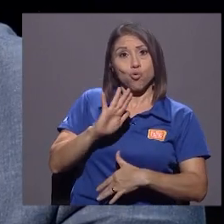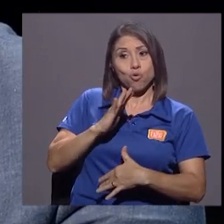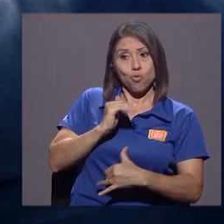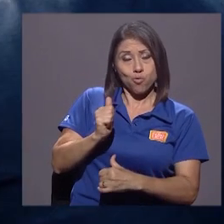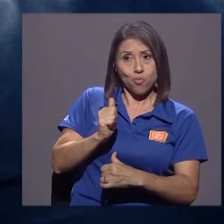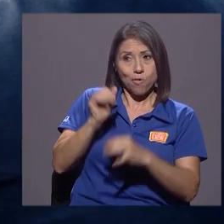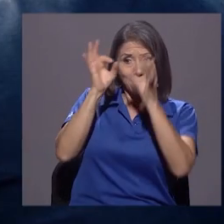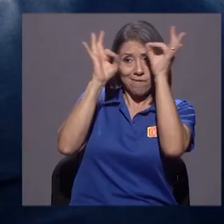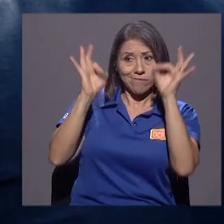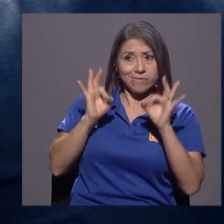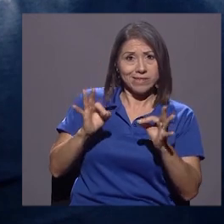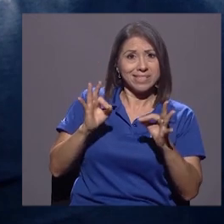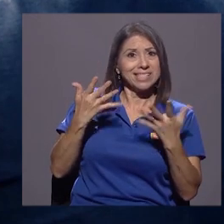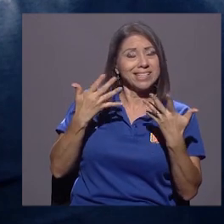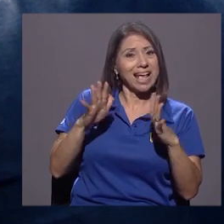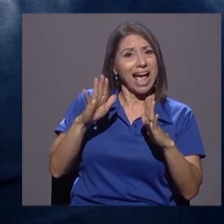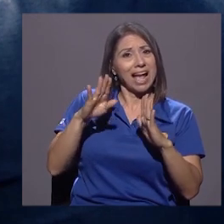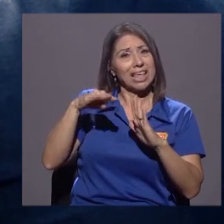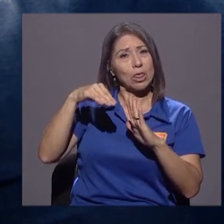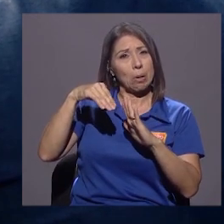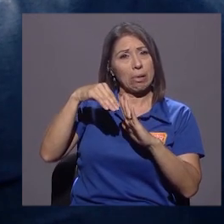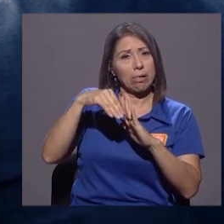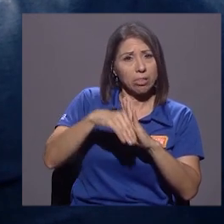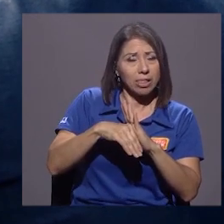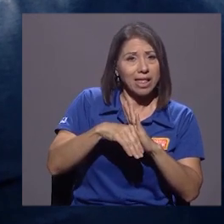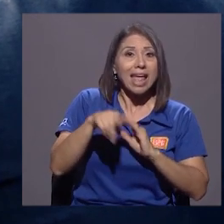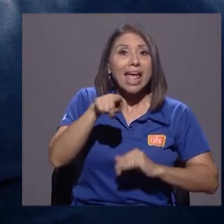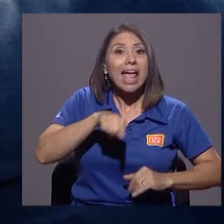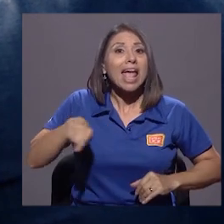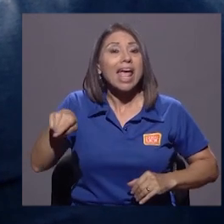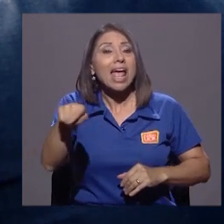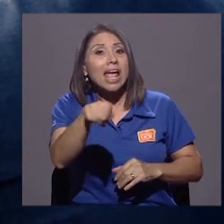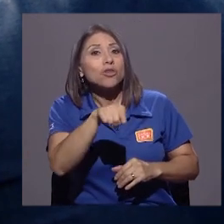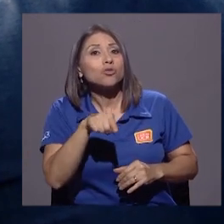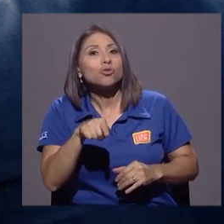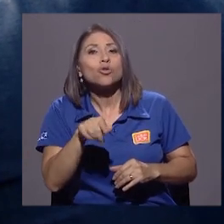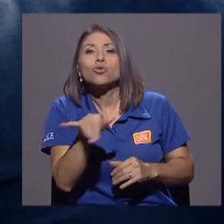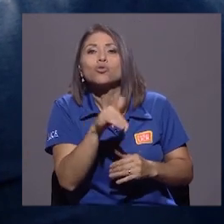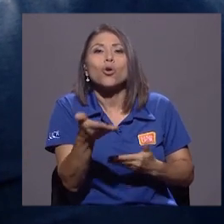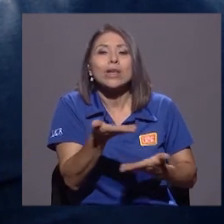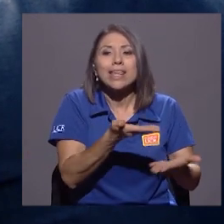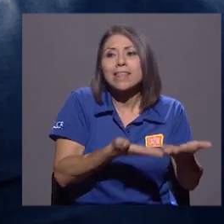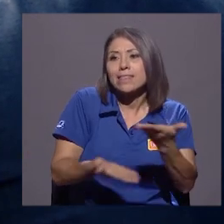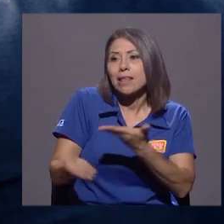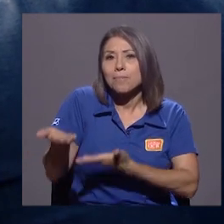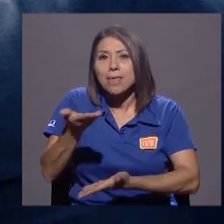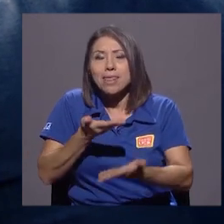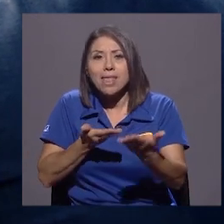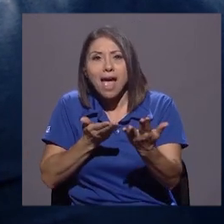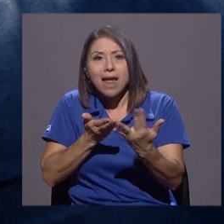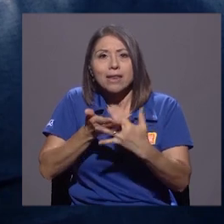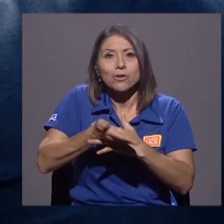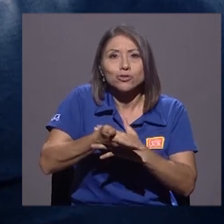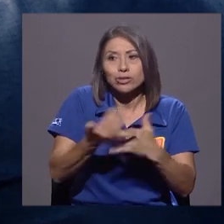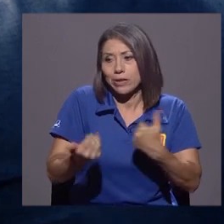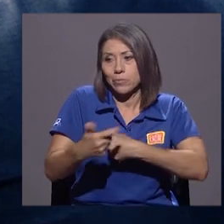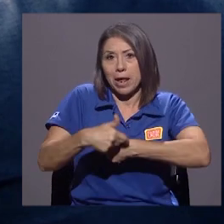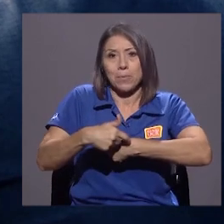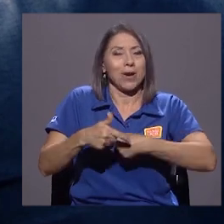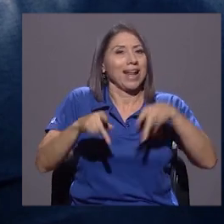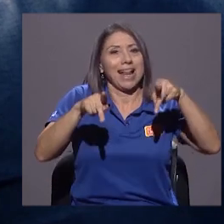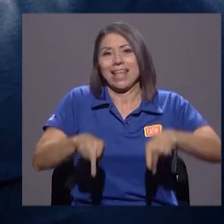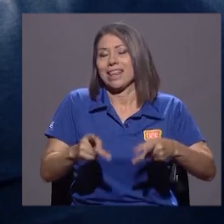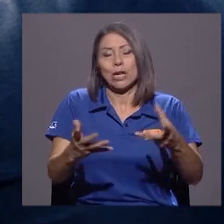intermediarios en una época en la que las personas no quieren intermediarios y quieren tener